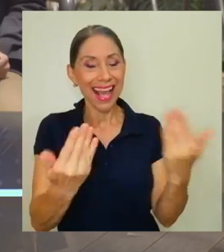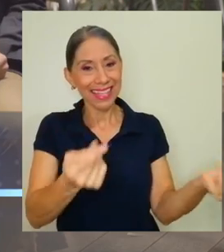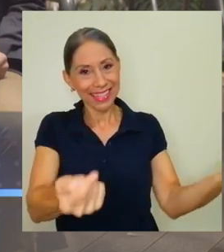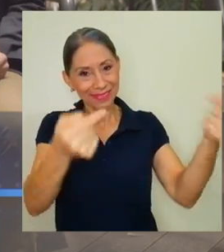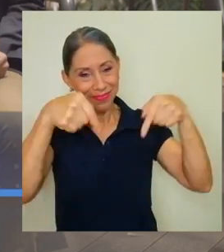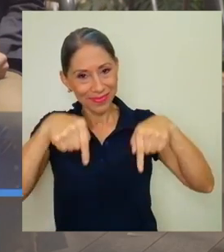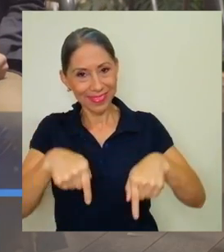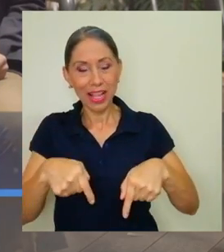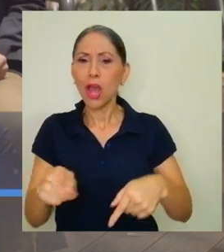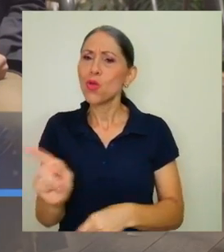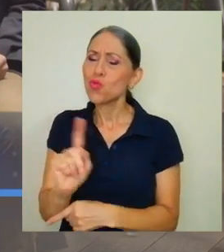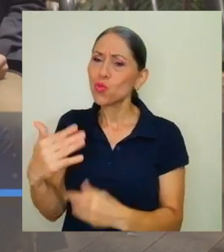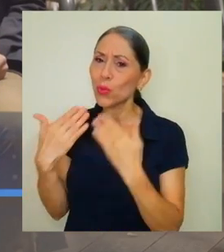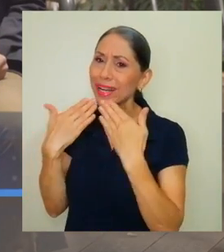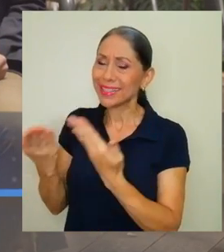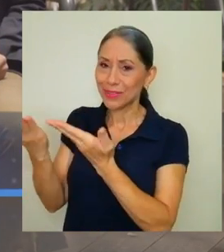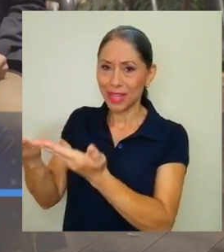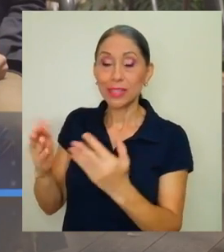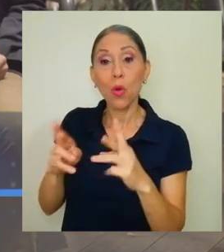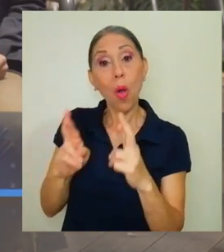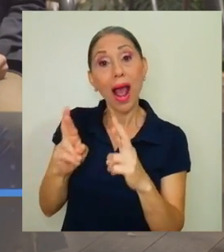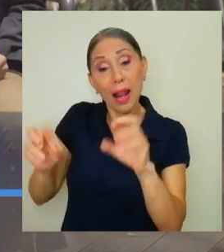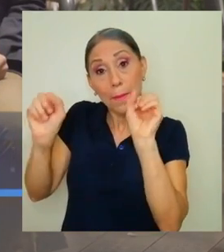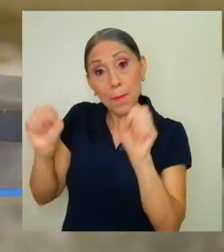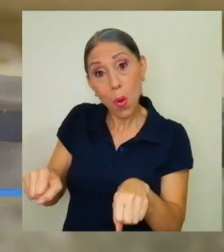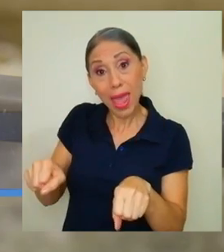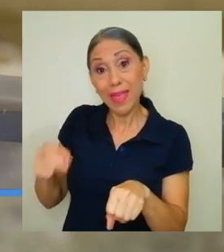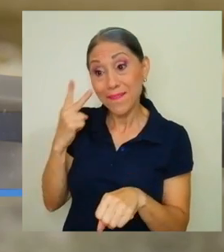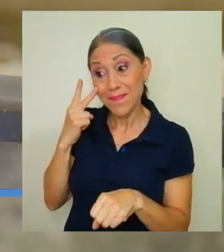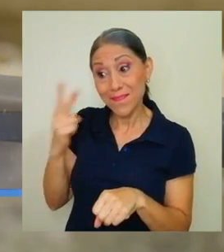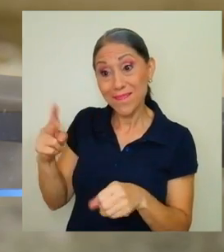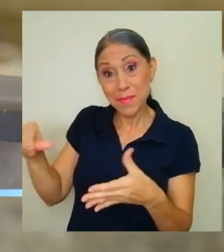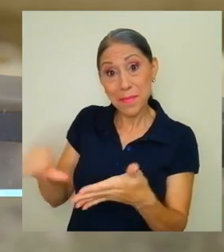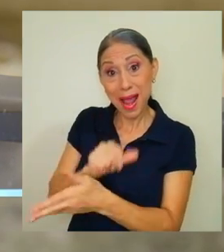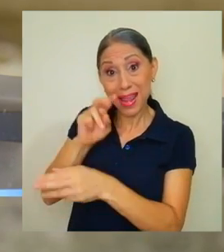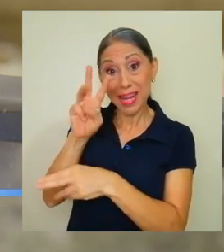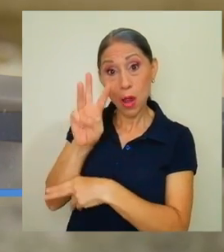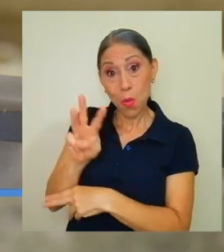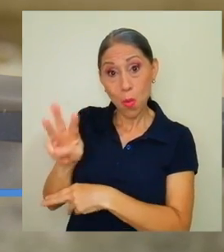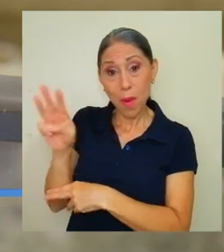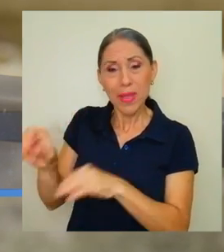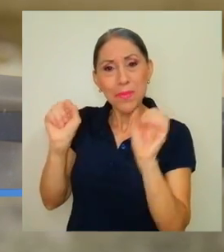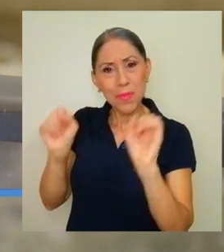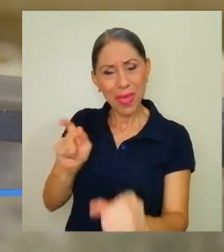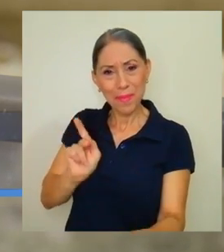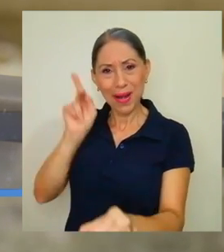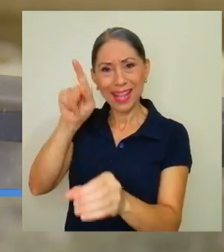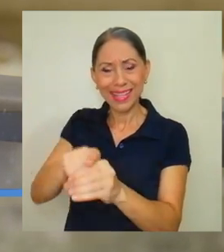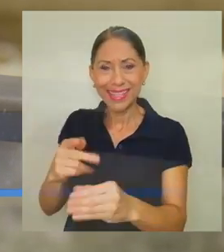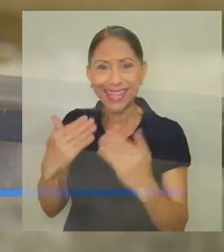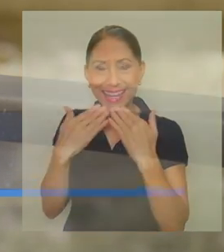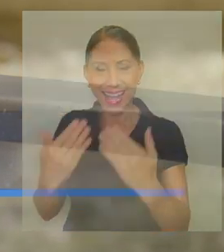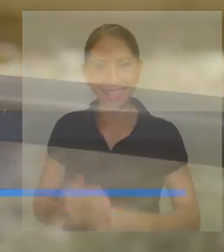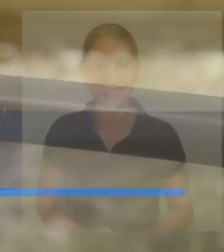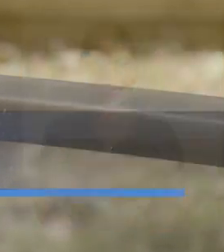por acompañarnos nuevamente. Gracias ustedes y ojalá puedan revisar esa página y puedan participar y darle seguimiento a esto. Muchas gracias.